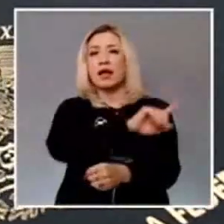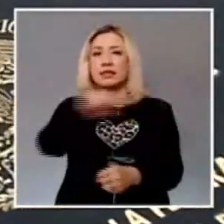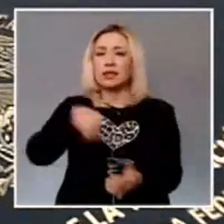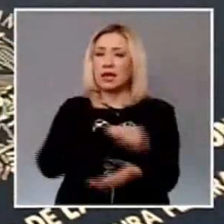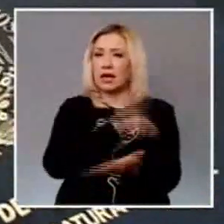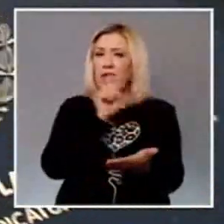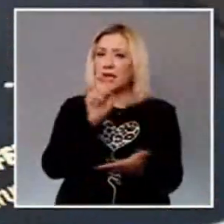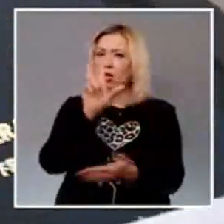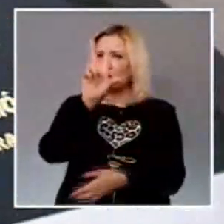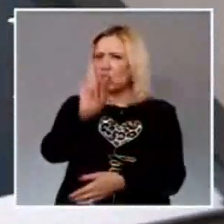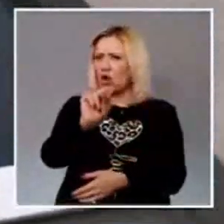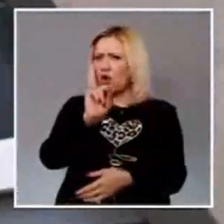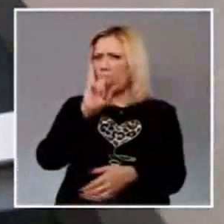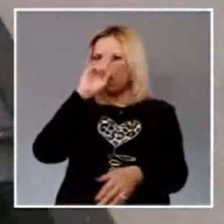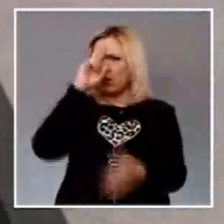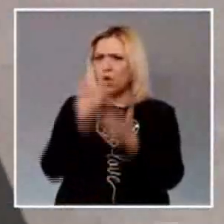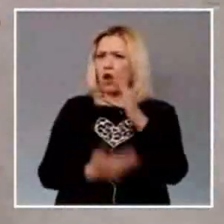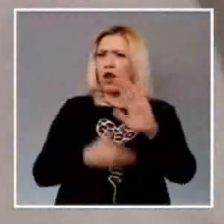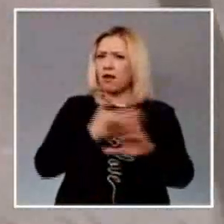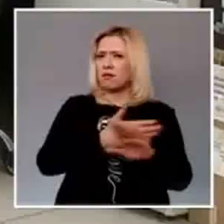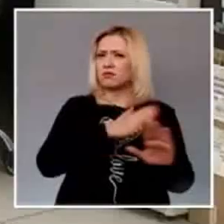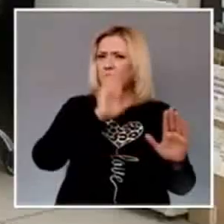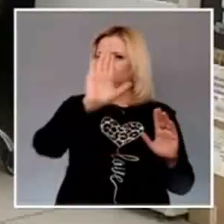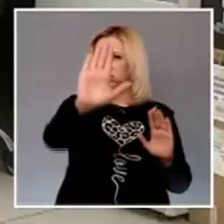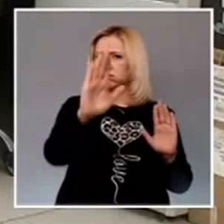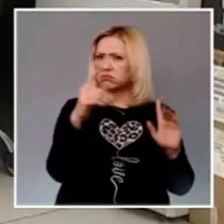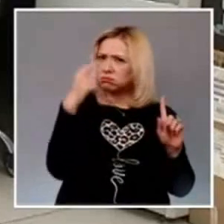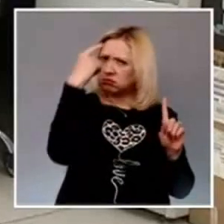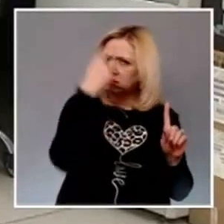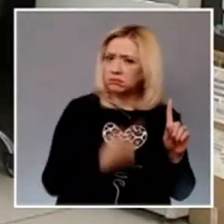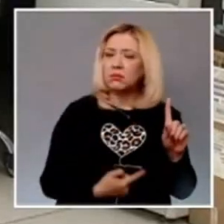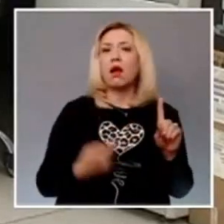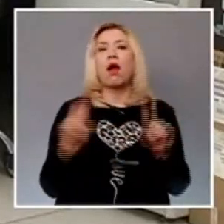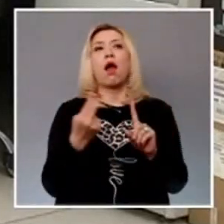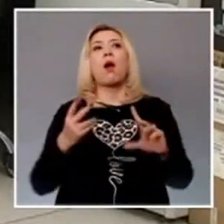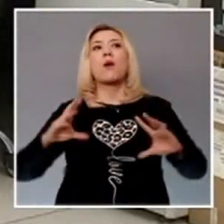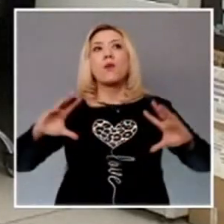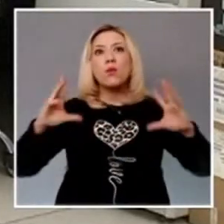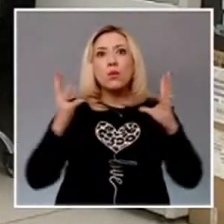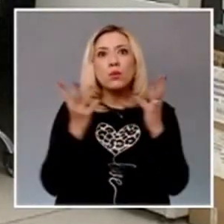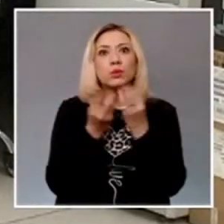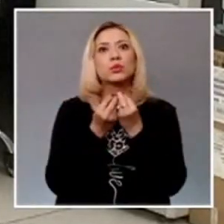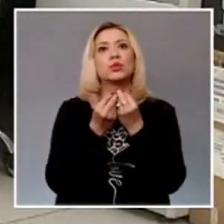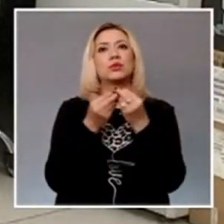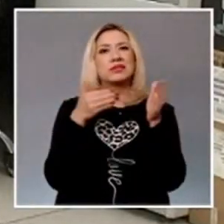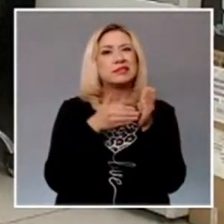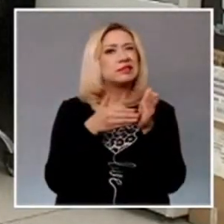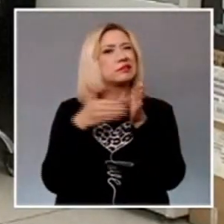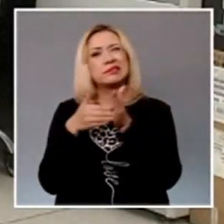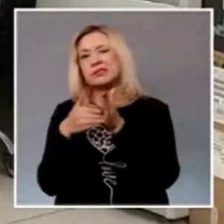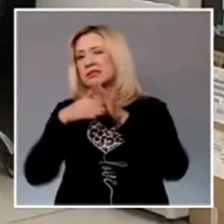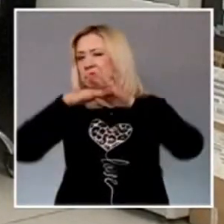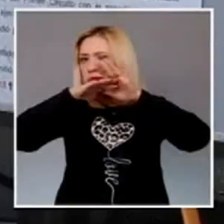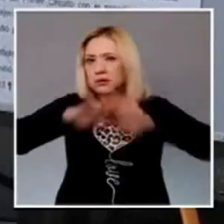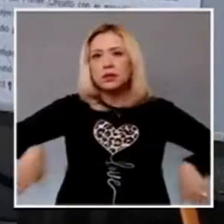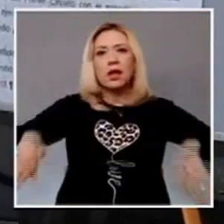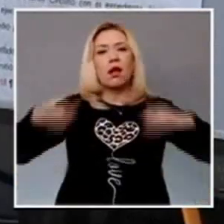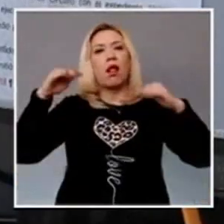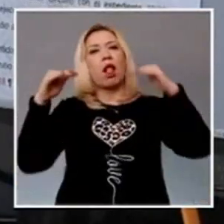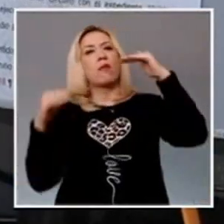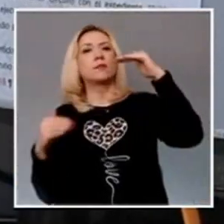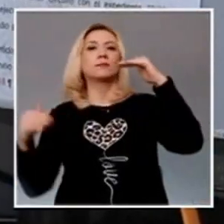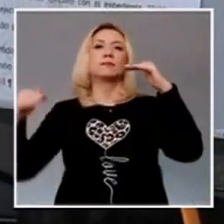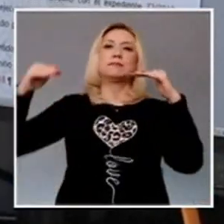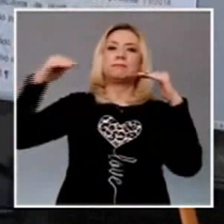juntas y juntos, impulsando acciones que eliminen barreras y brechas por desigualdad de género y que permitan erradicar la violencia y